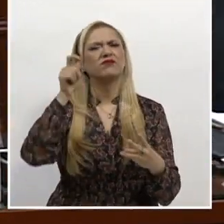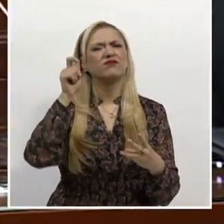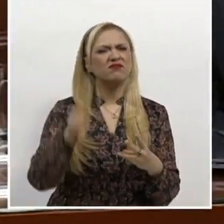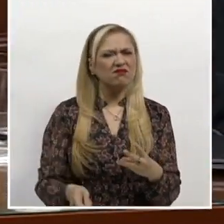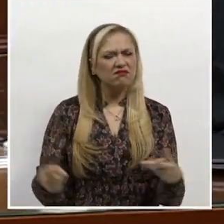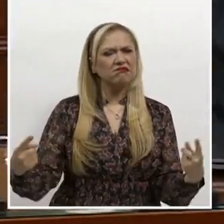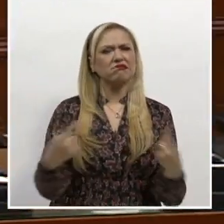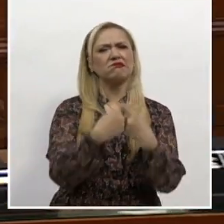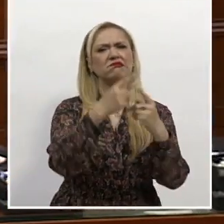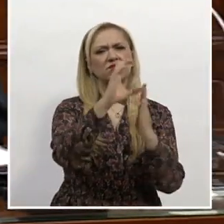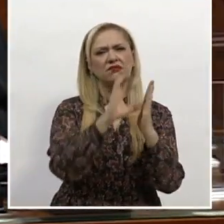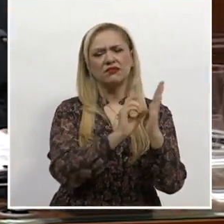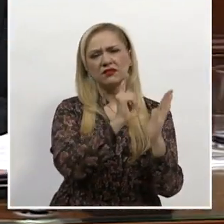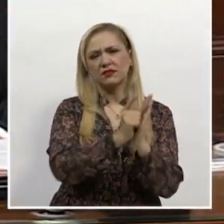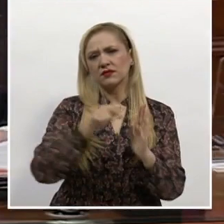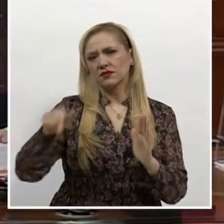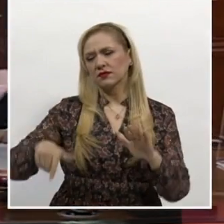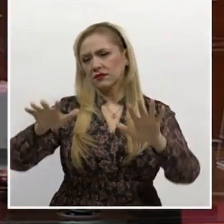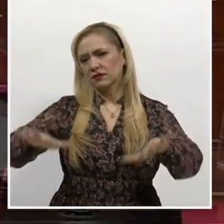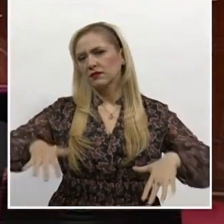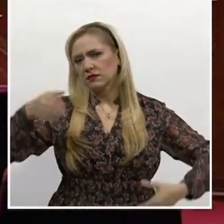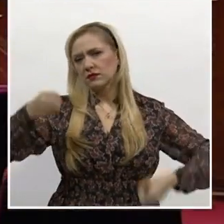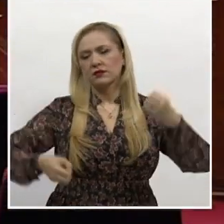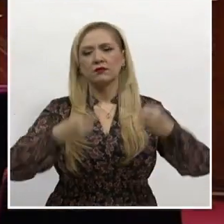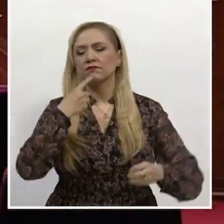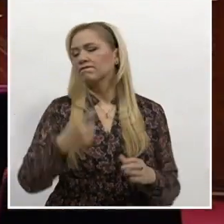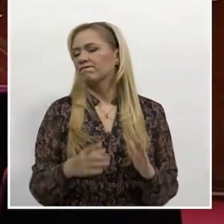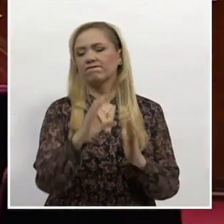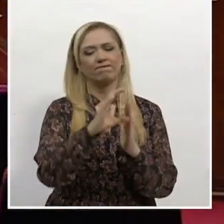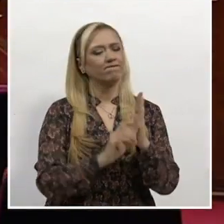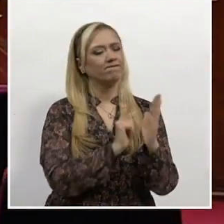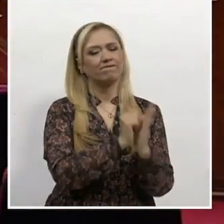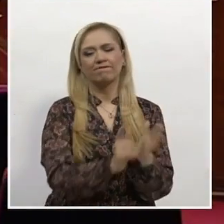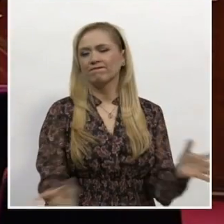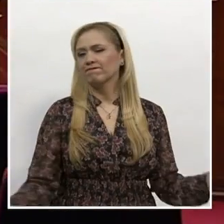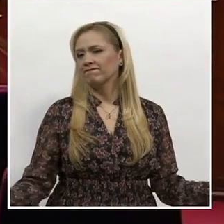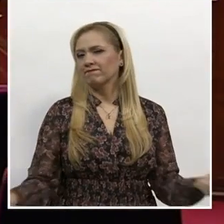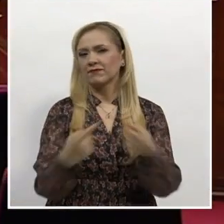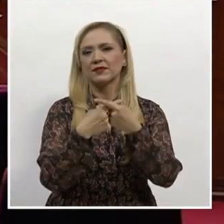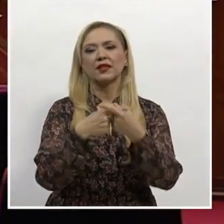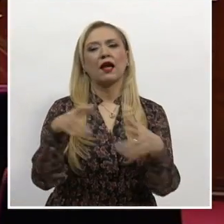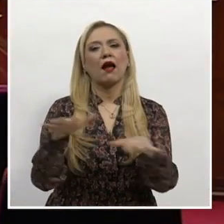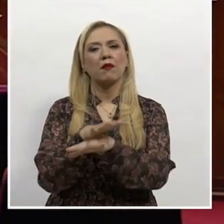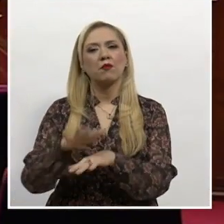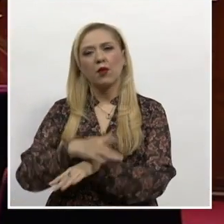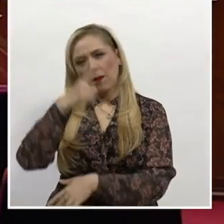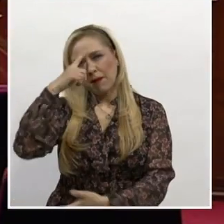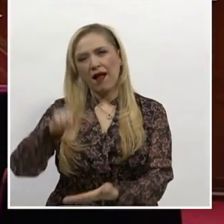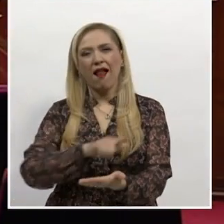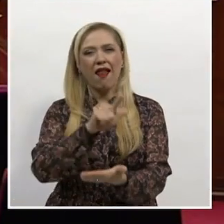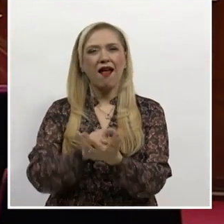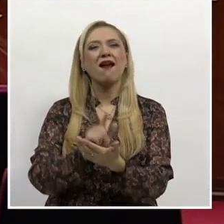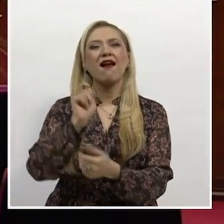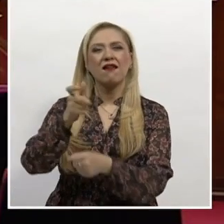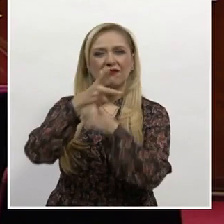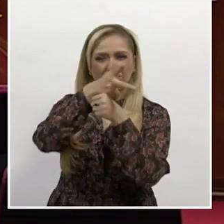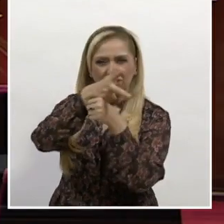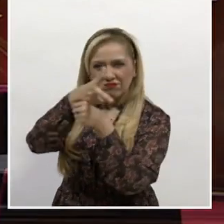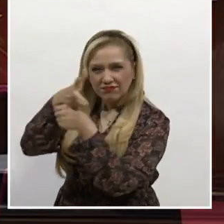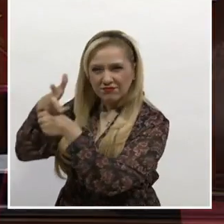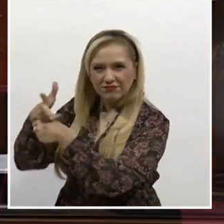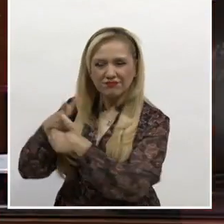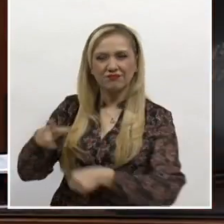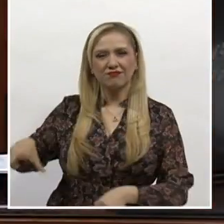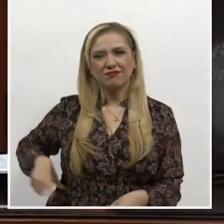inconstitucionalidad, el Pleno declaró la inconstitucionalidad de reformas a las leyes de videovigilancia del Sistema de Seguridad